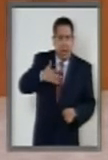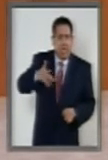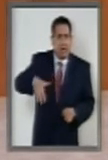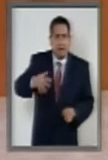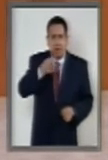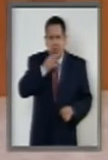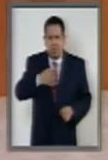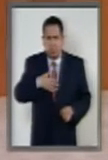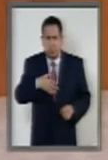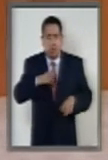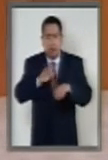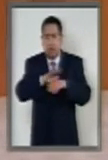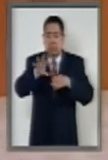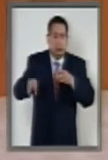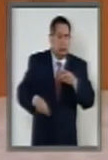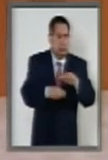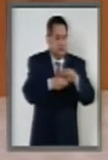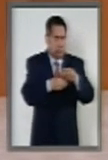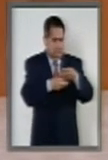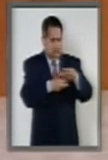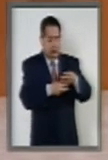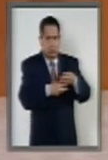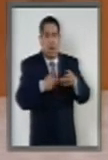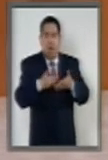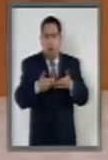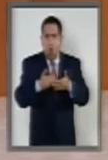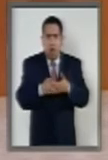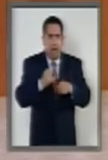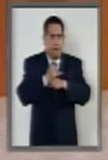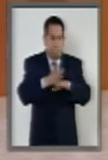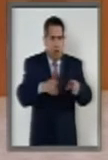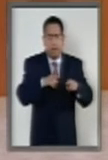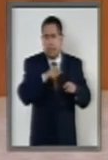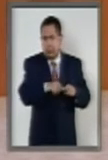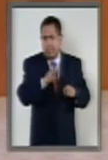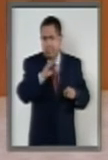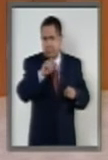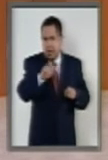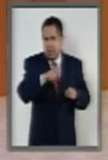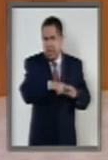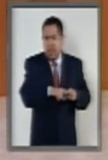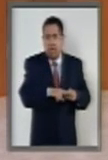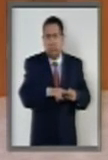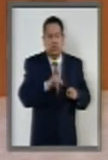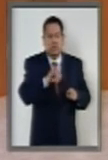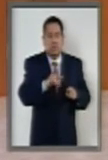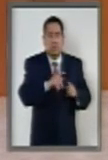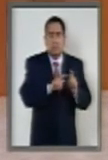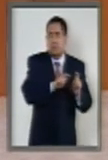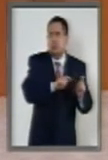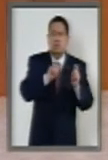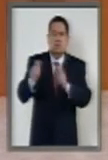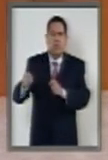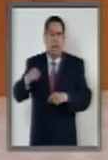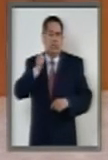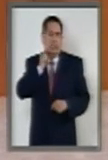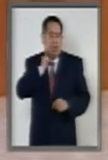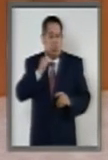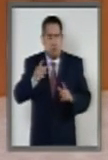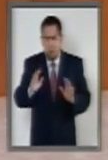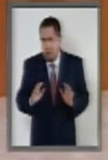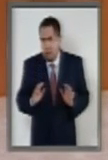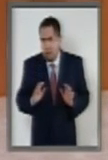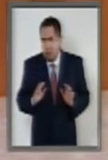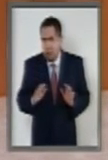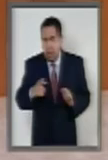hubo un adendum y que ahora los informes de la fiscalía se entregarán al Senado. Bueno,